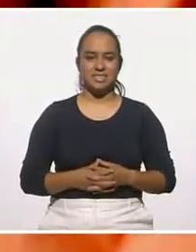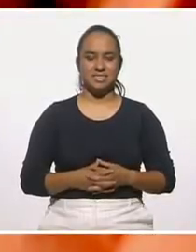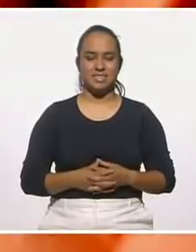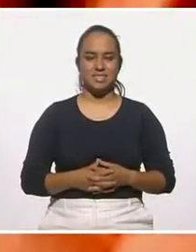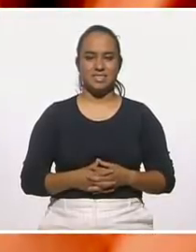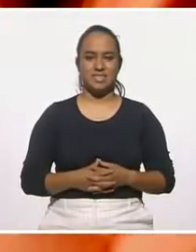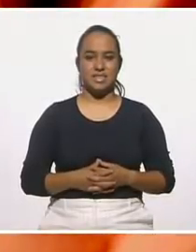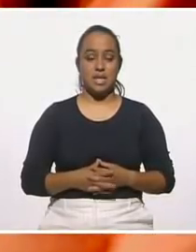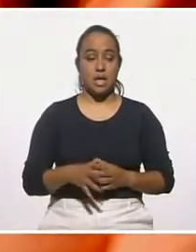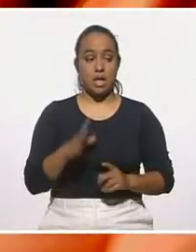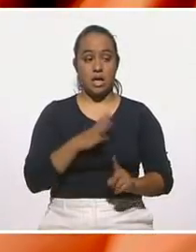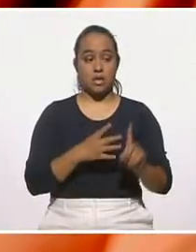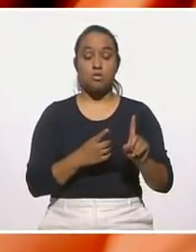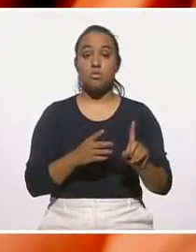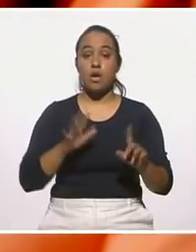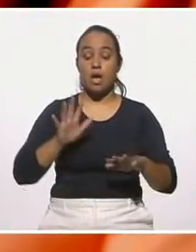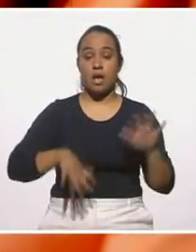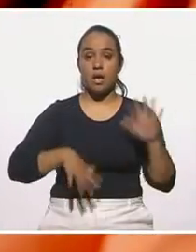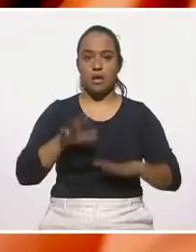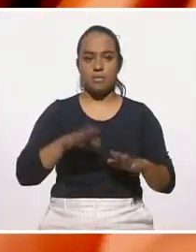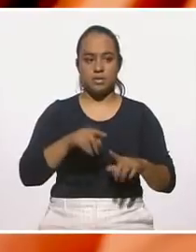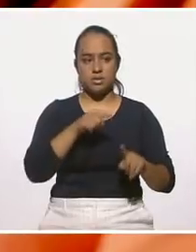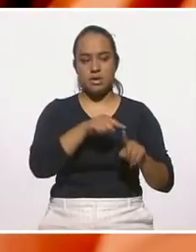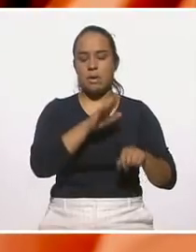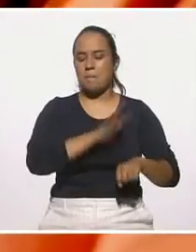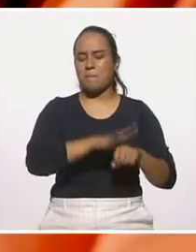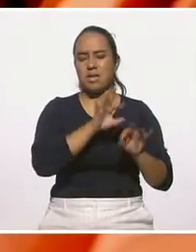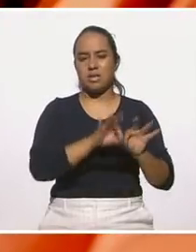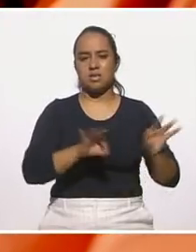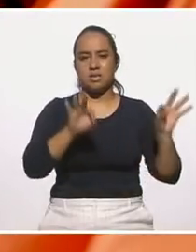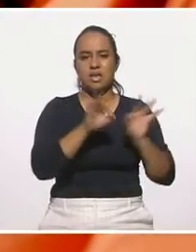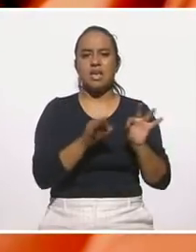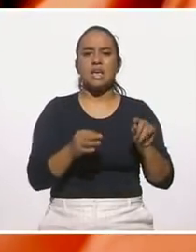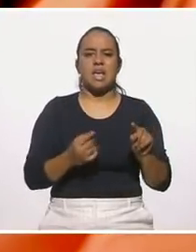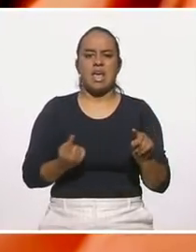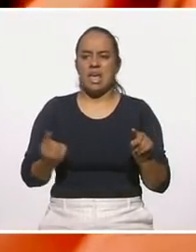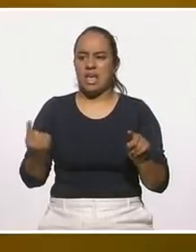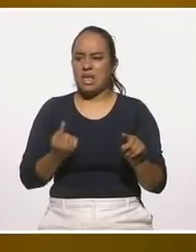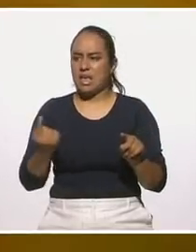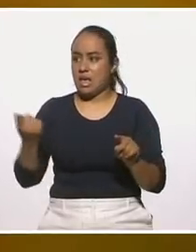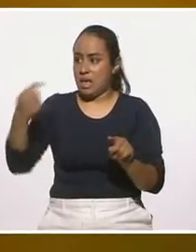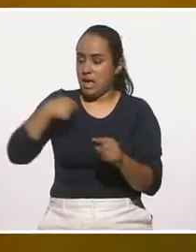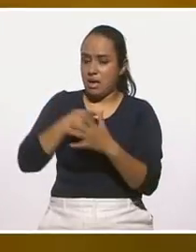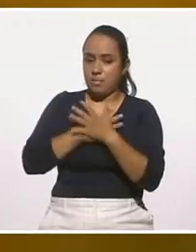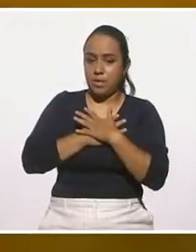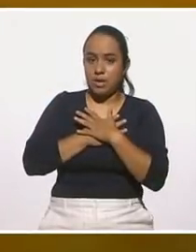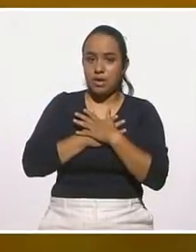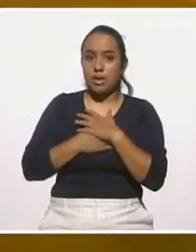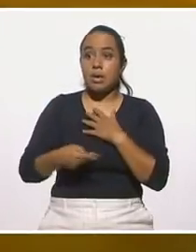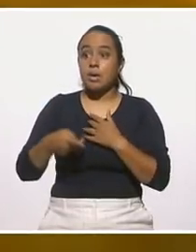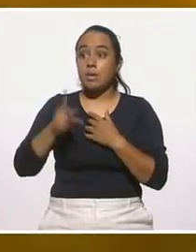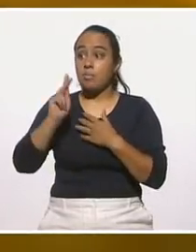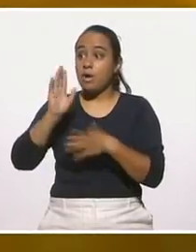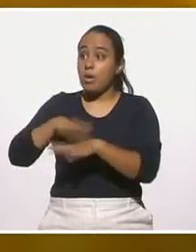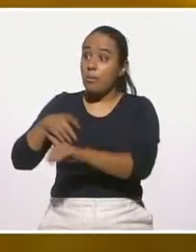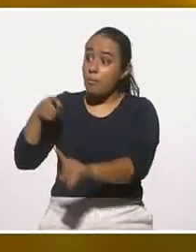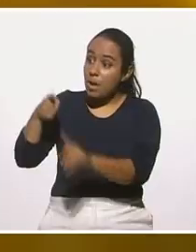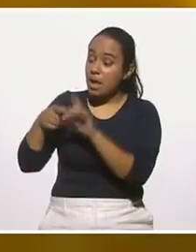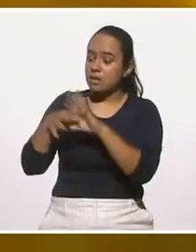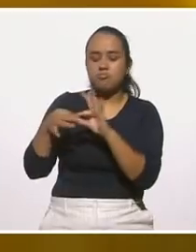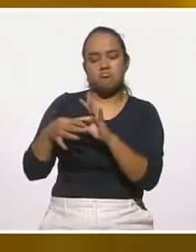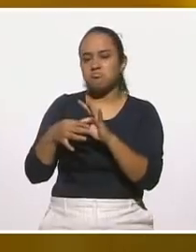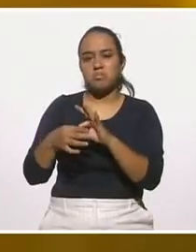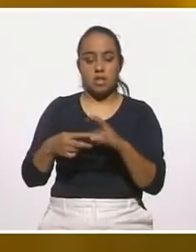Hay un punto quizá incluso más importante que el hecho de ser amado, pero no se enfatiza lo suficiente.